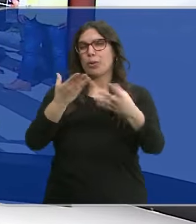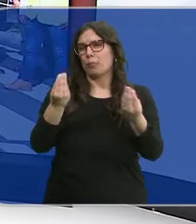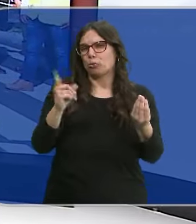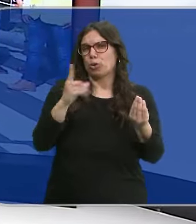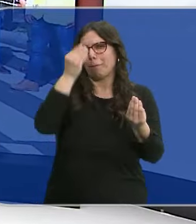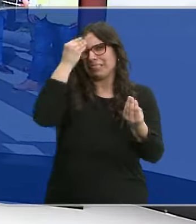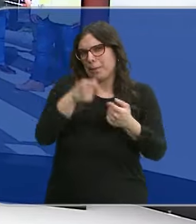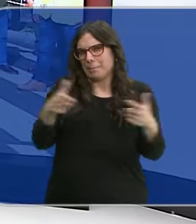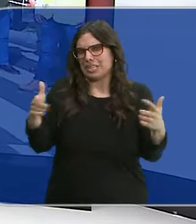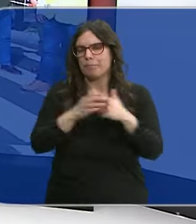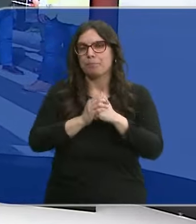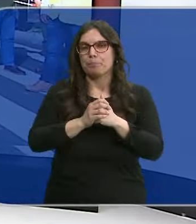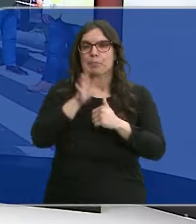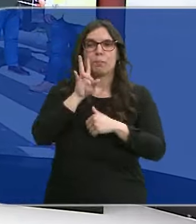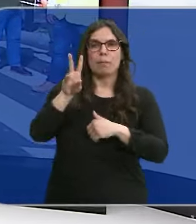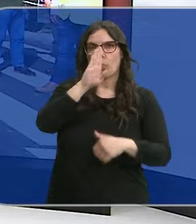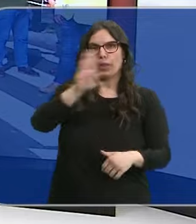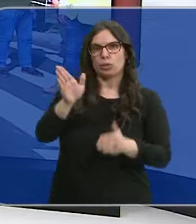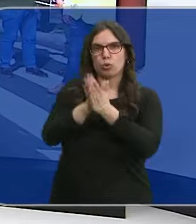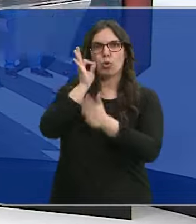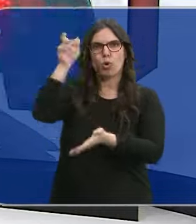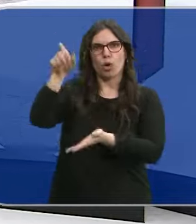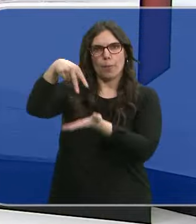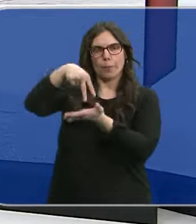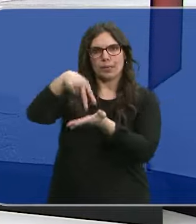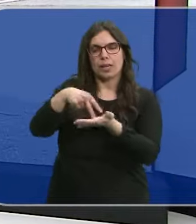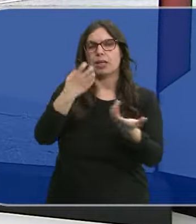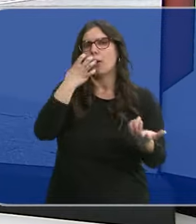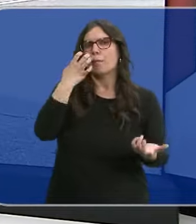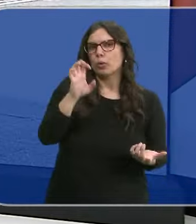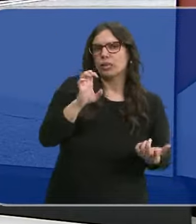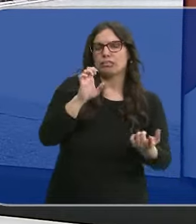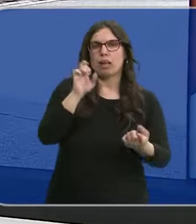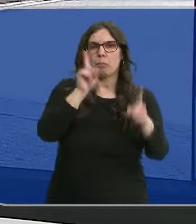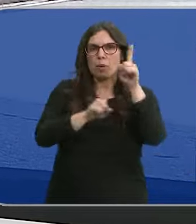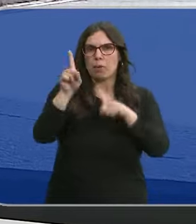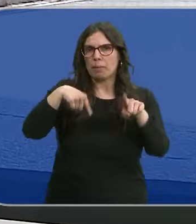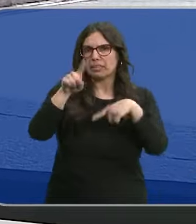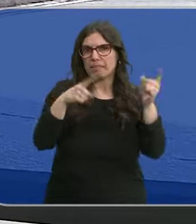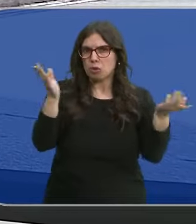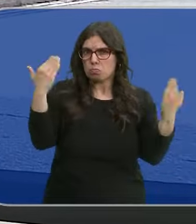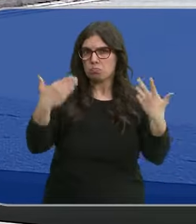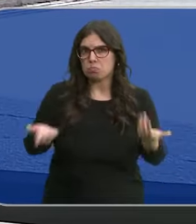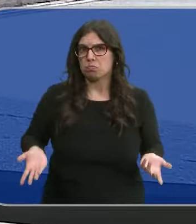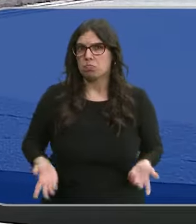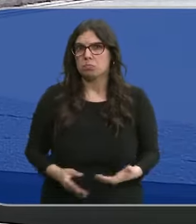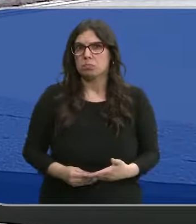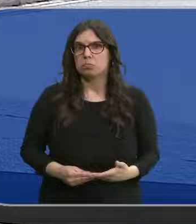mucho menos como se esperaba. Volvemos en directo con Reyes Cabero. Las protestas no han provocado excesivos problemas en el tráfico.